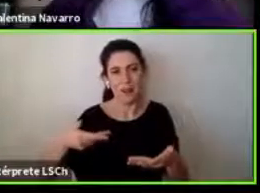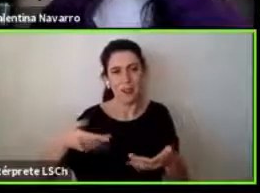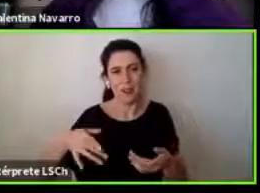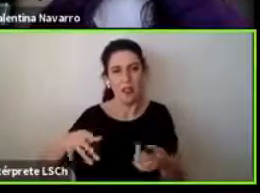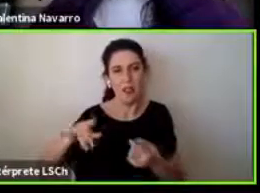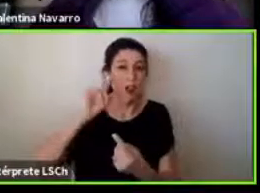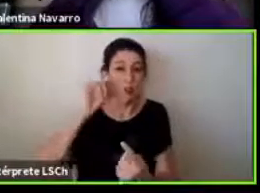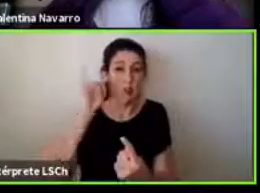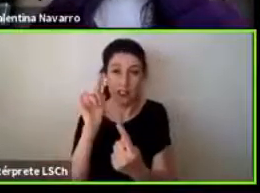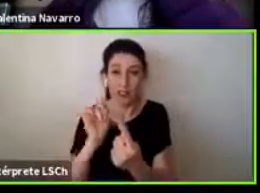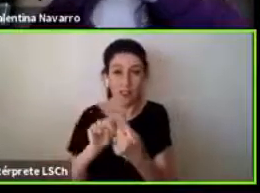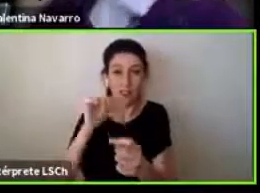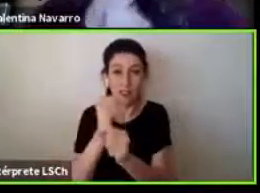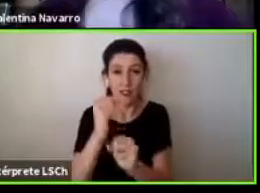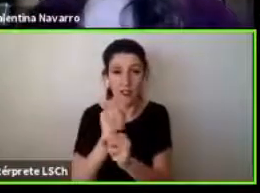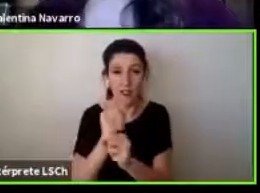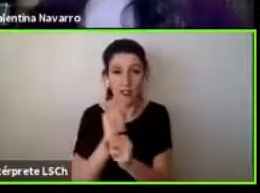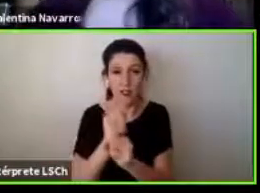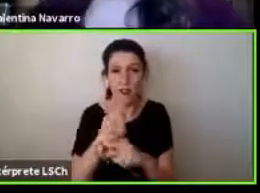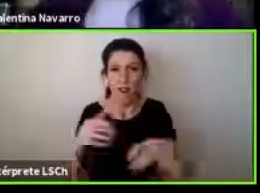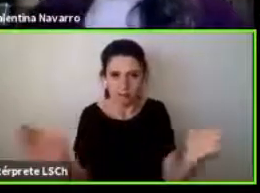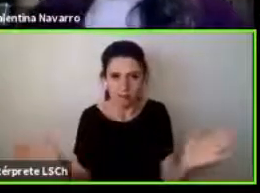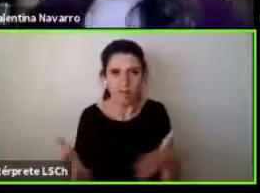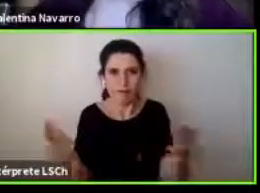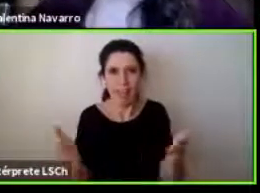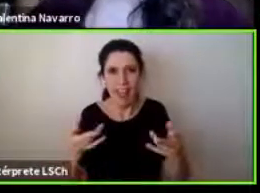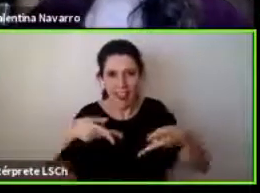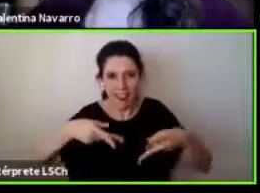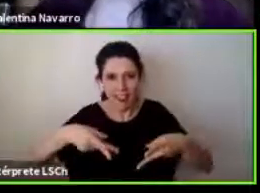de derechos y la participación social